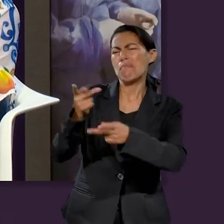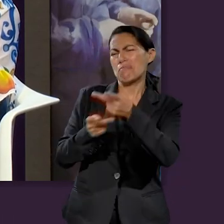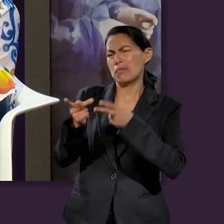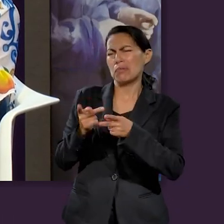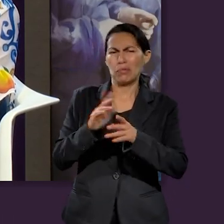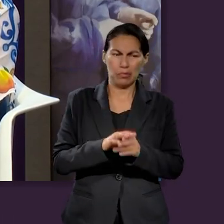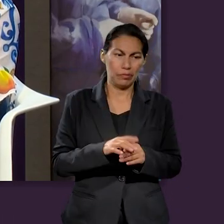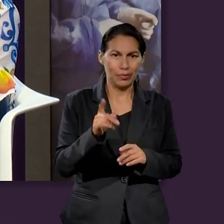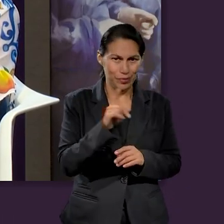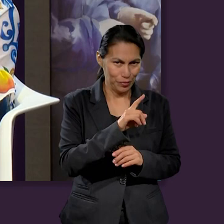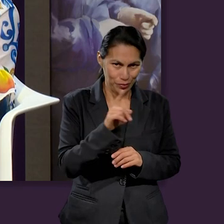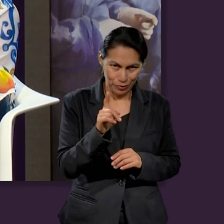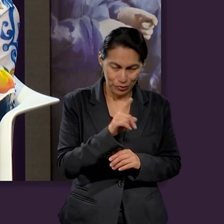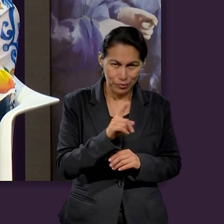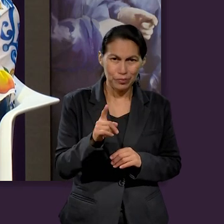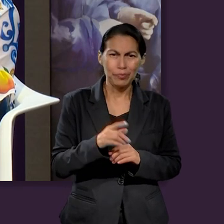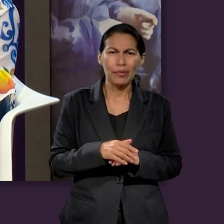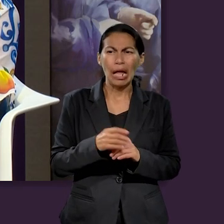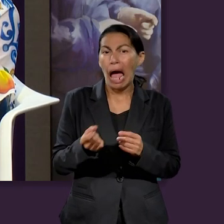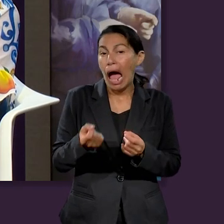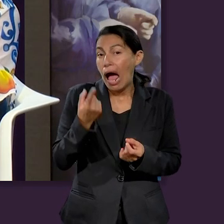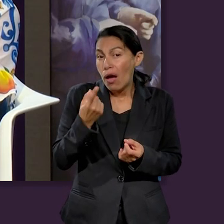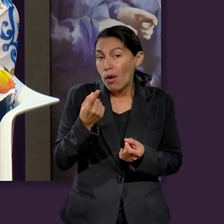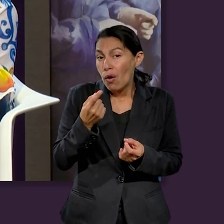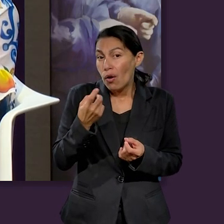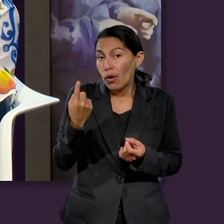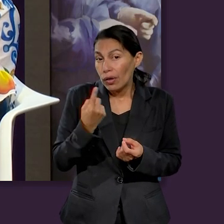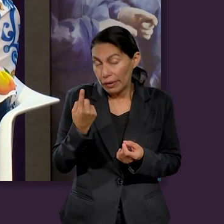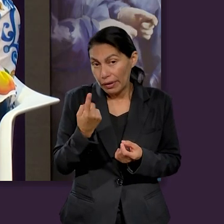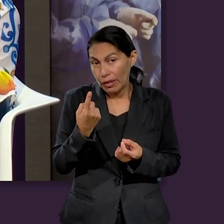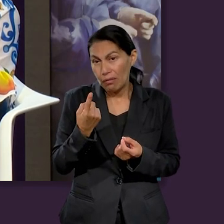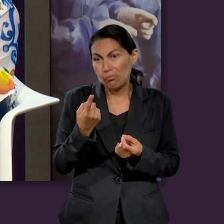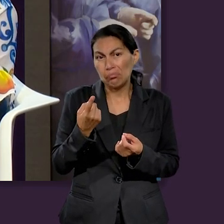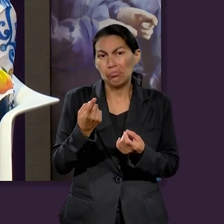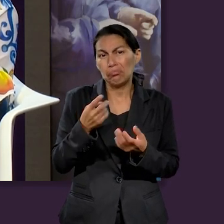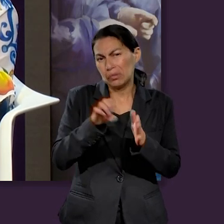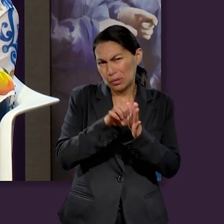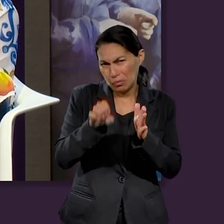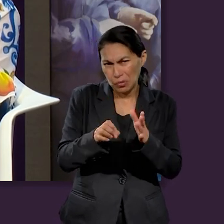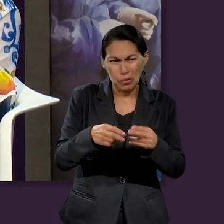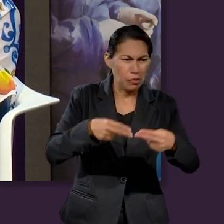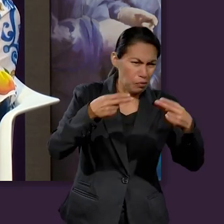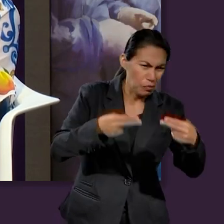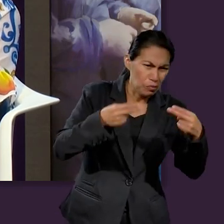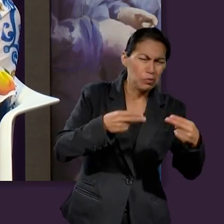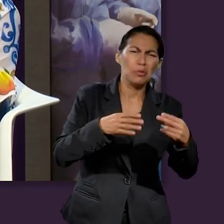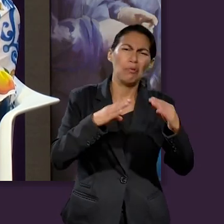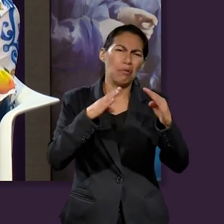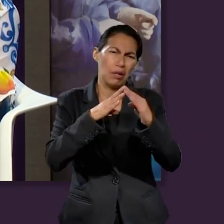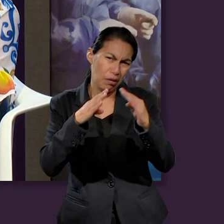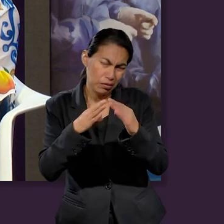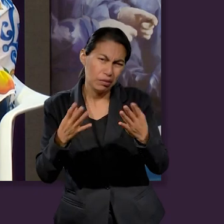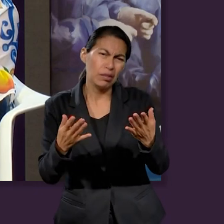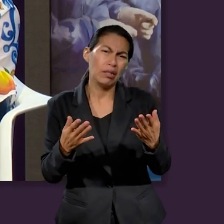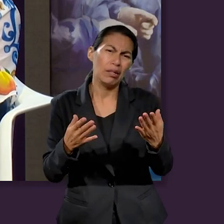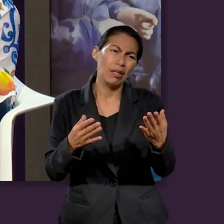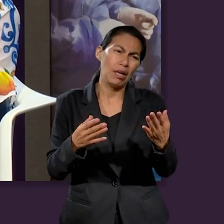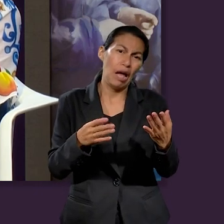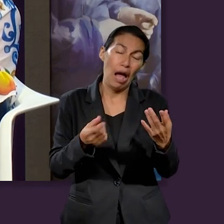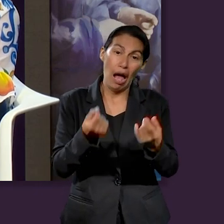Es importante que si vamos a pedir un crédito es para que sea algo que realmente nos beneficie, una inversión como lo que dice usted, una casa